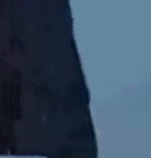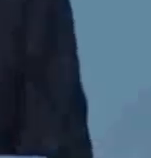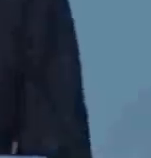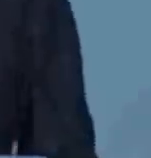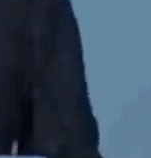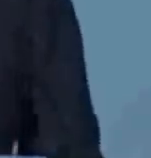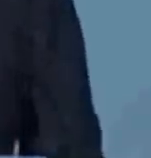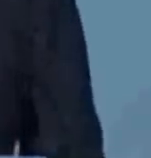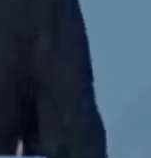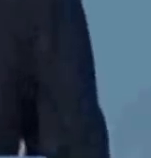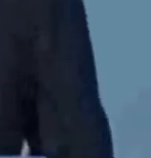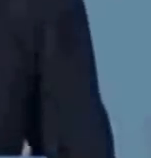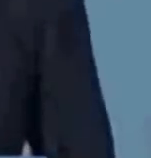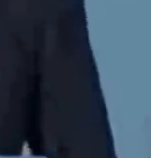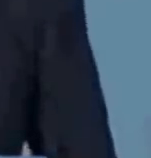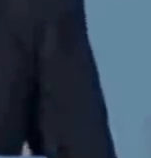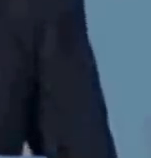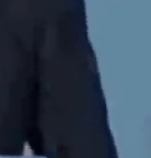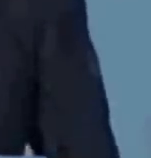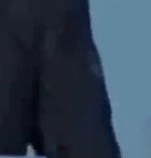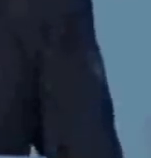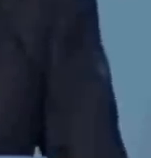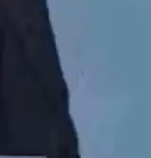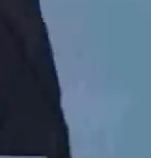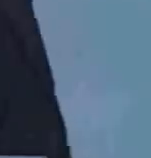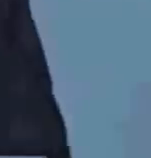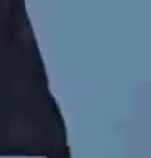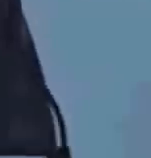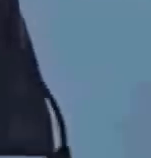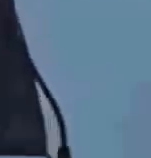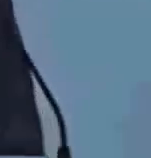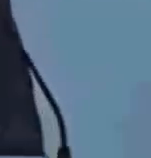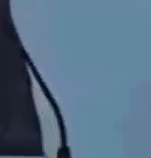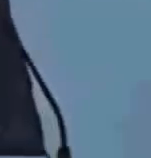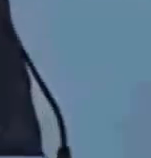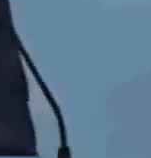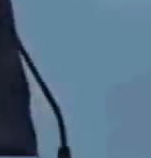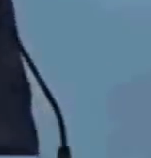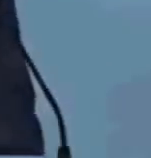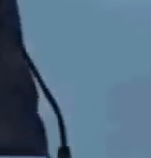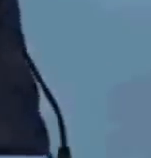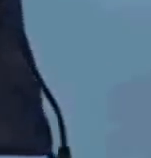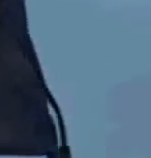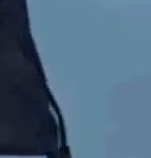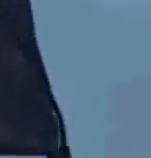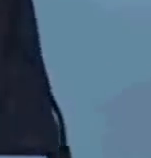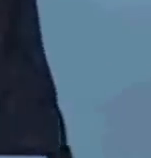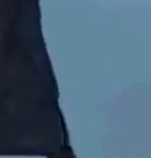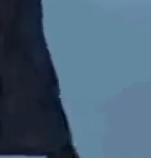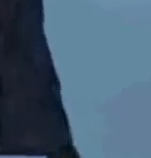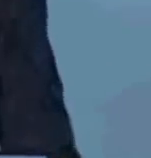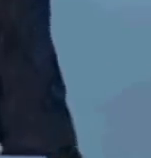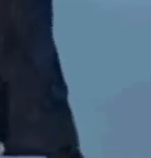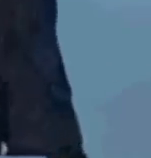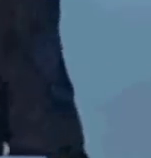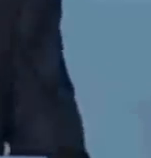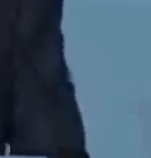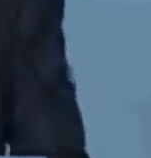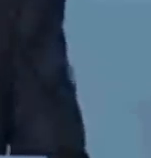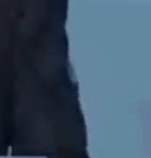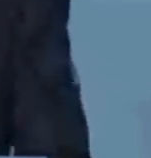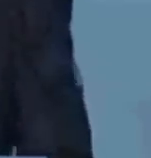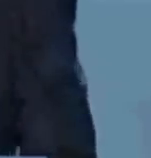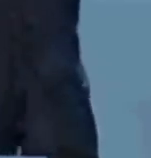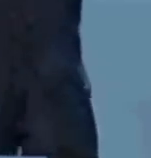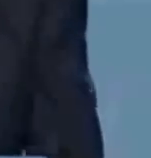Garantizaremos la sostenibilidad de las finanzas a medio y largo plazo. Este mayor rigor permitirá que nuestro saldo presupuestario